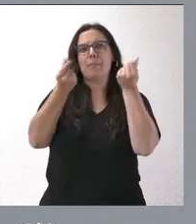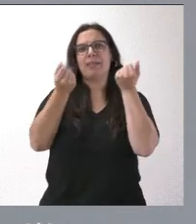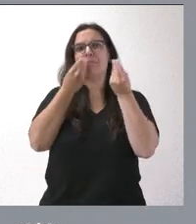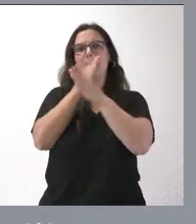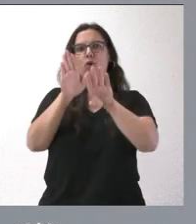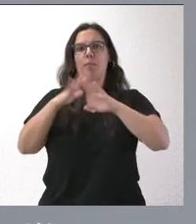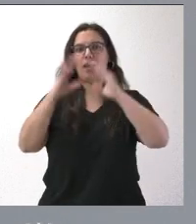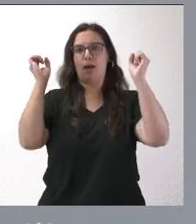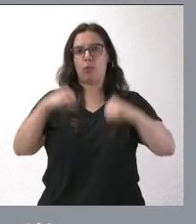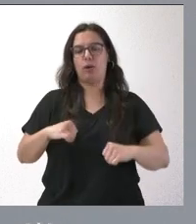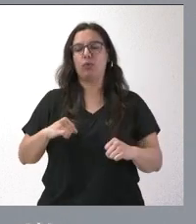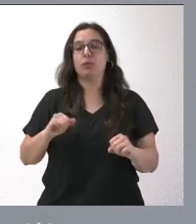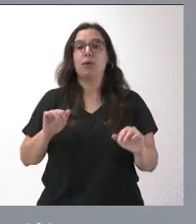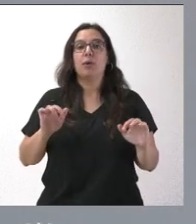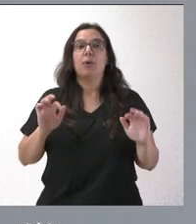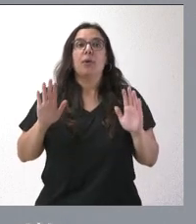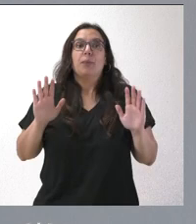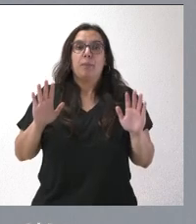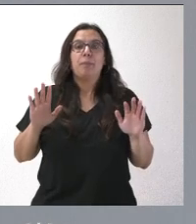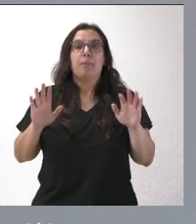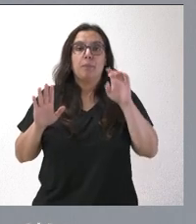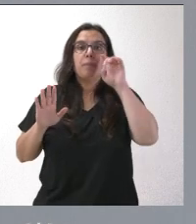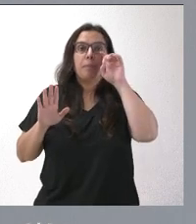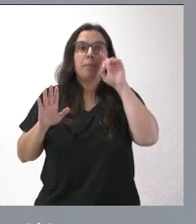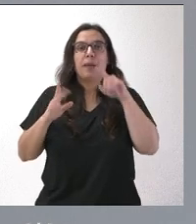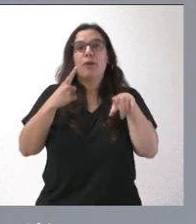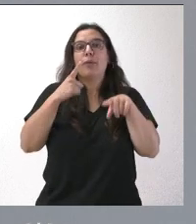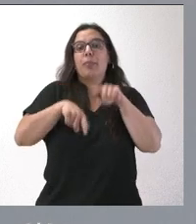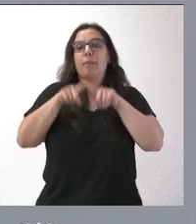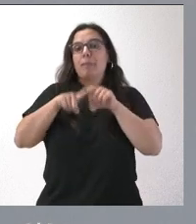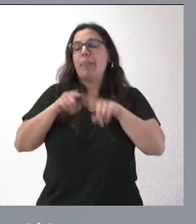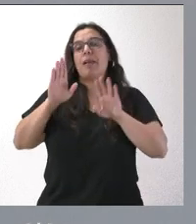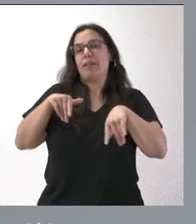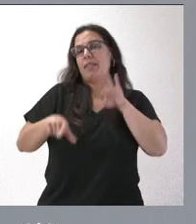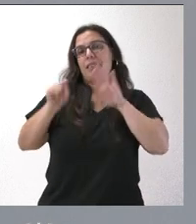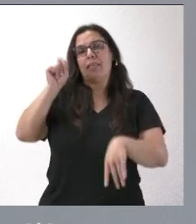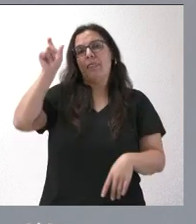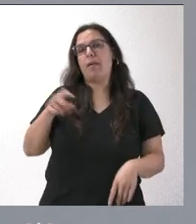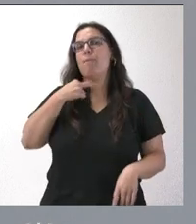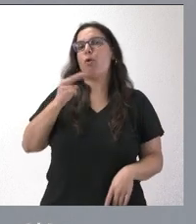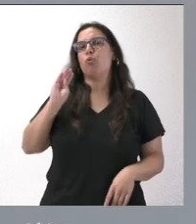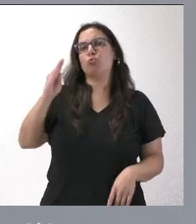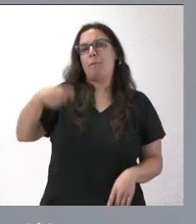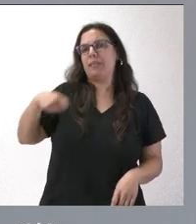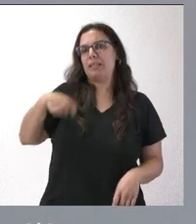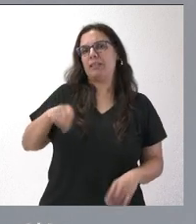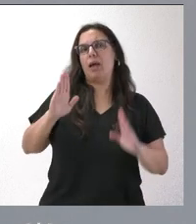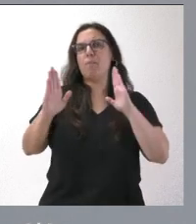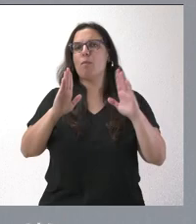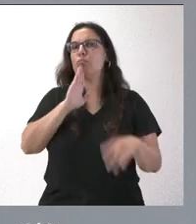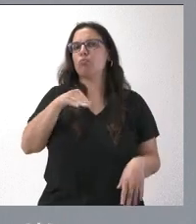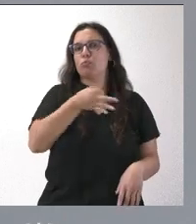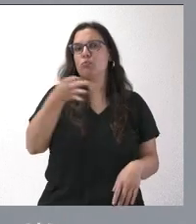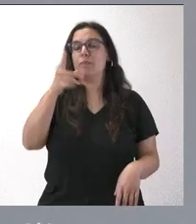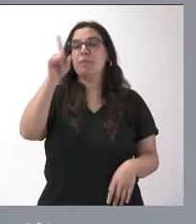Pero no descartamos distintos análisis y es el presidente el que tendrá que decidir, lógicamente, el momento más adecuado. Y lo va a hacer